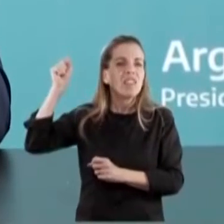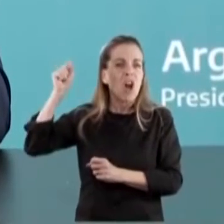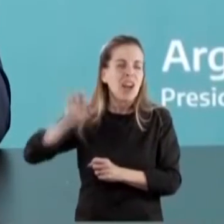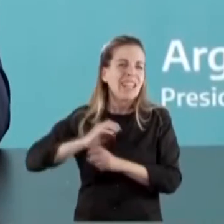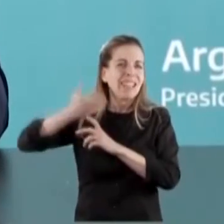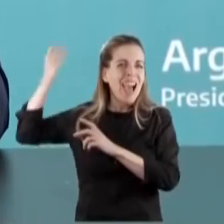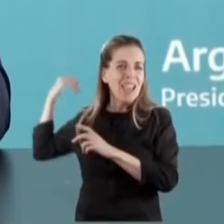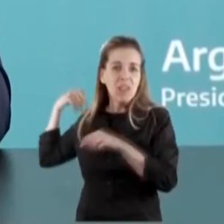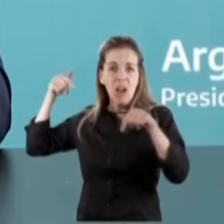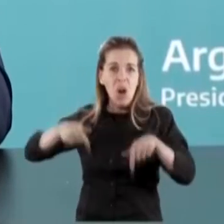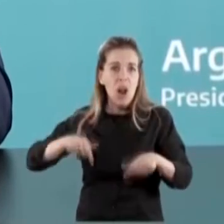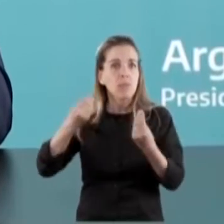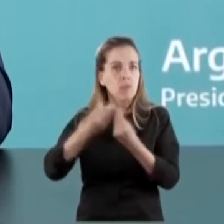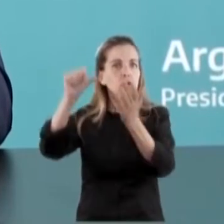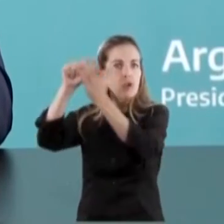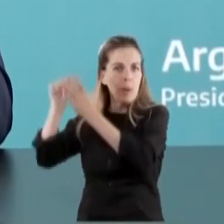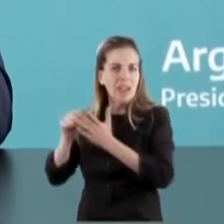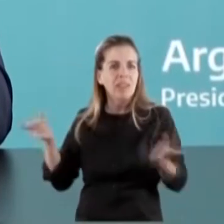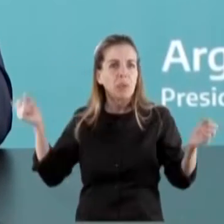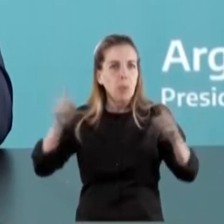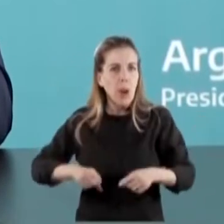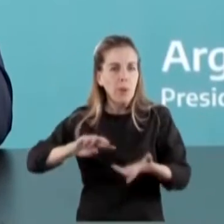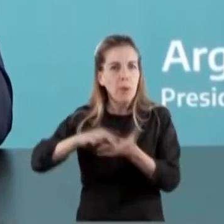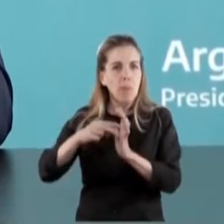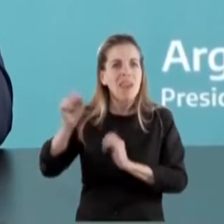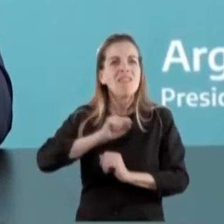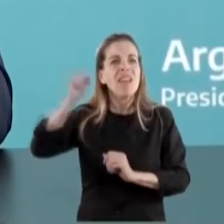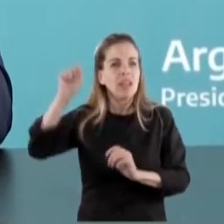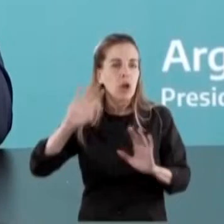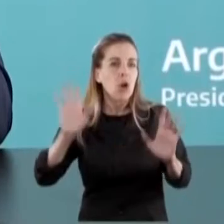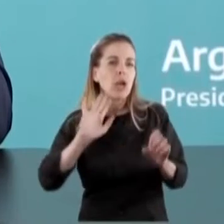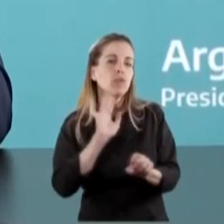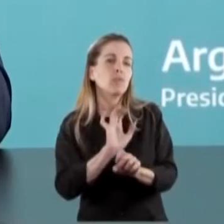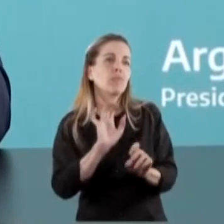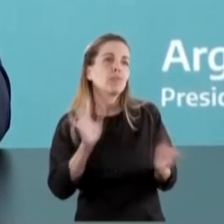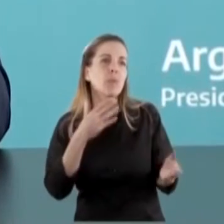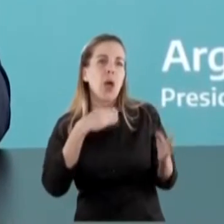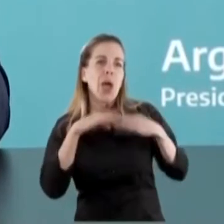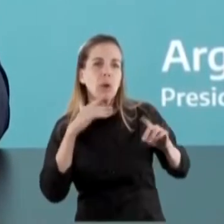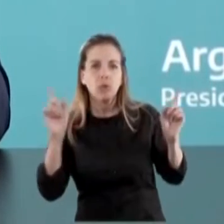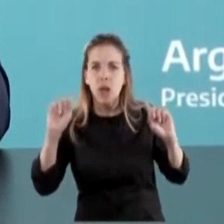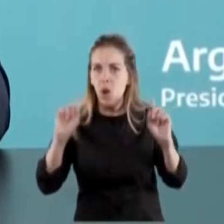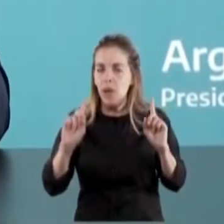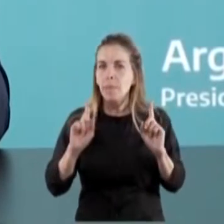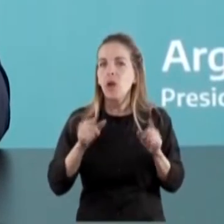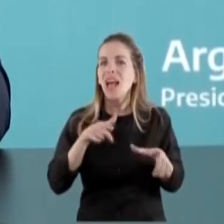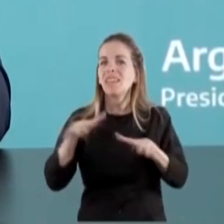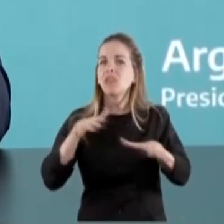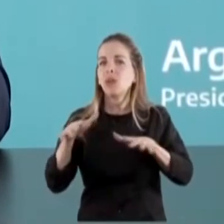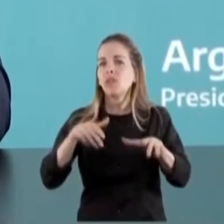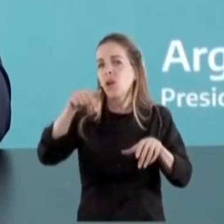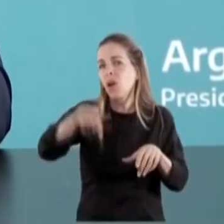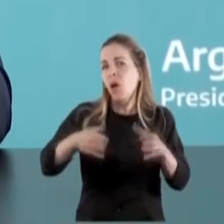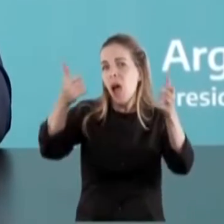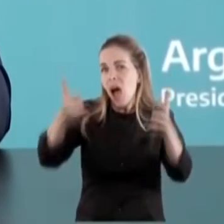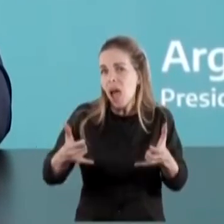con esto, digamos. Y en este sentido, no es una excusa, ni mucho menos esto, sino es la realidad de lo que hoy está pasando en